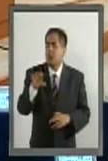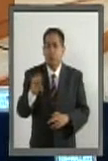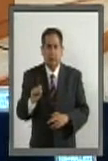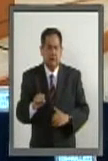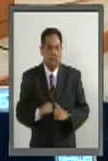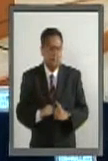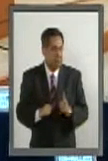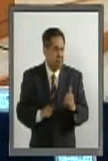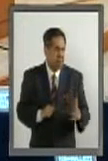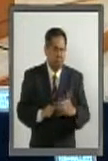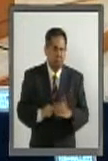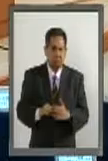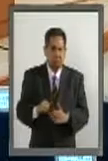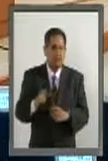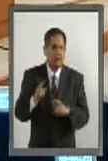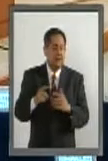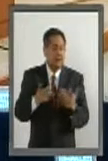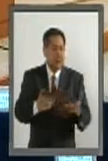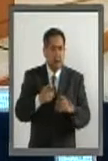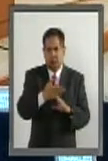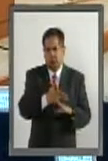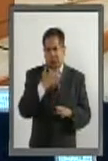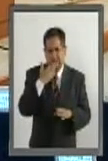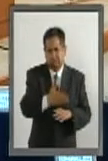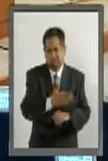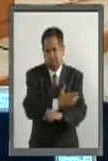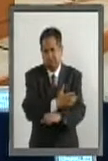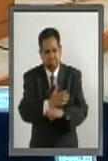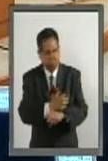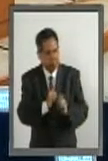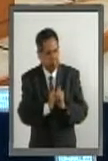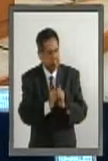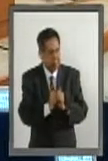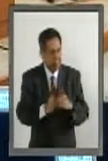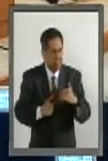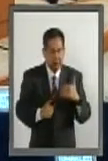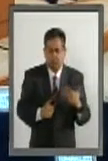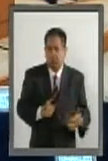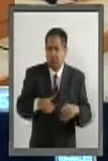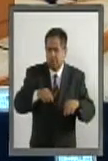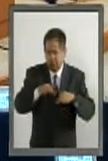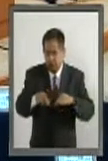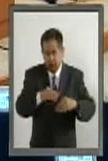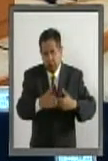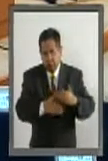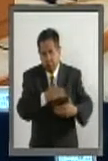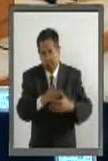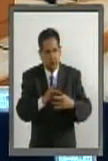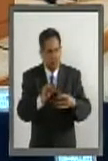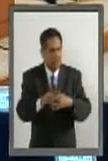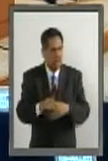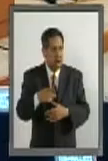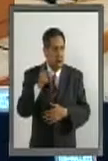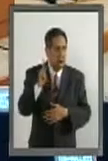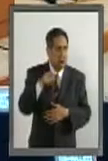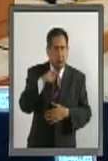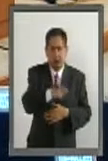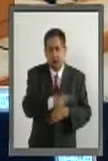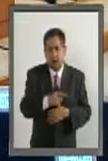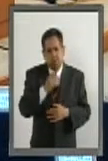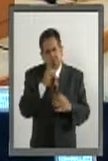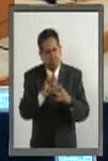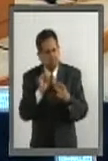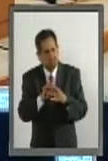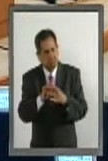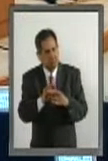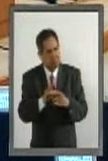quien no solamente ha sido una gran compañera en este trabajo legislativo, sino el desempeño